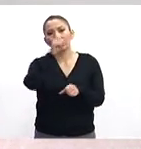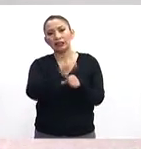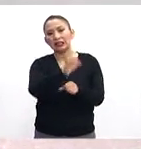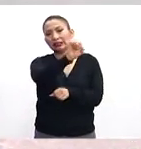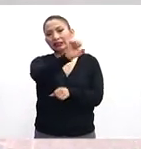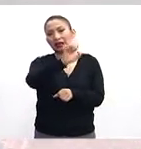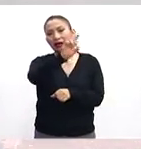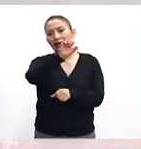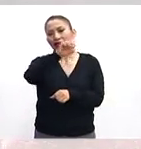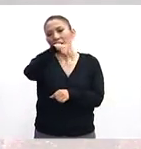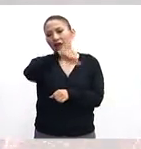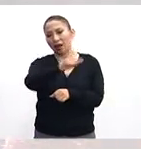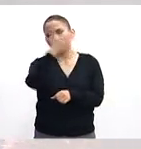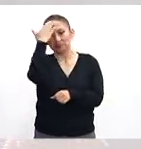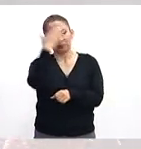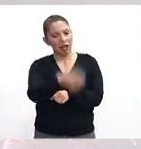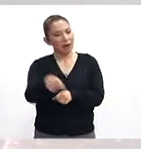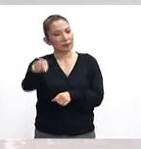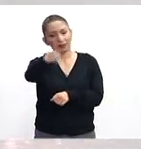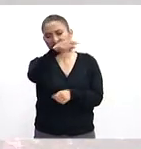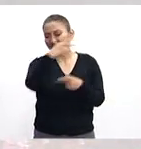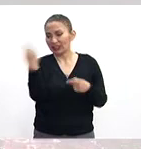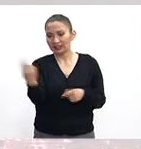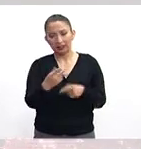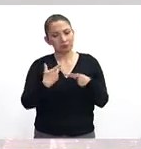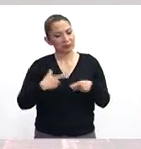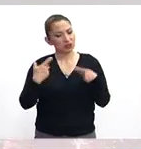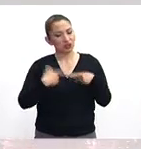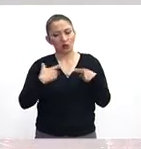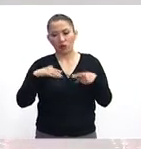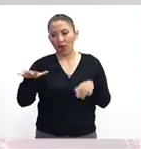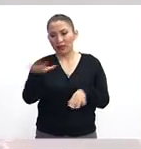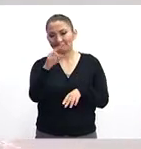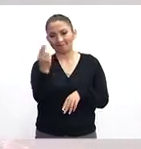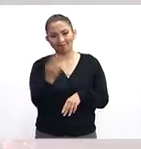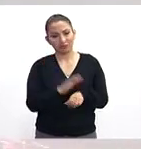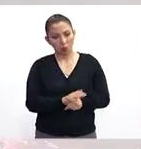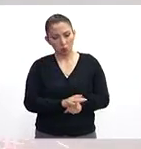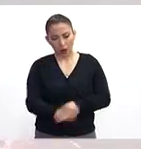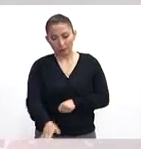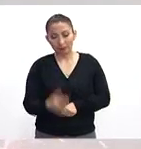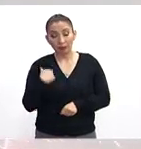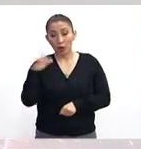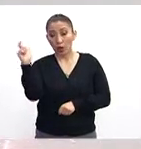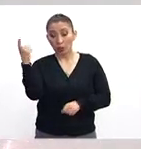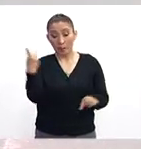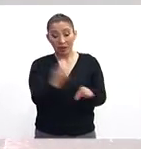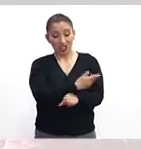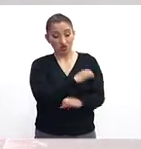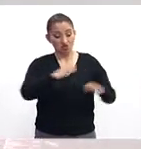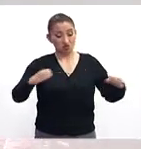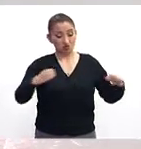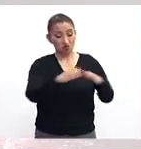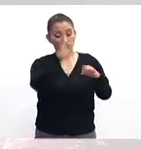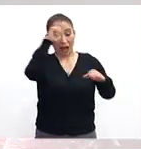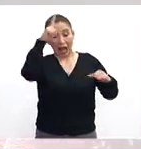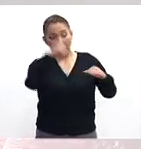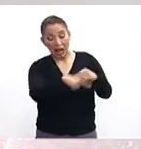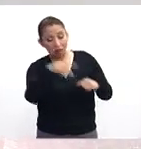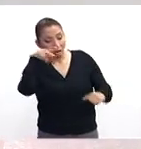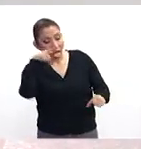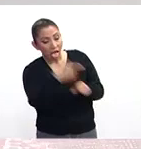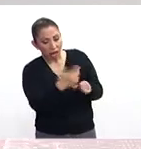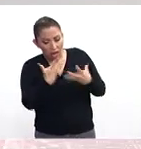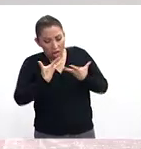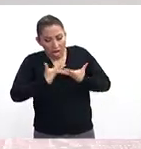Defensa Nacional está consciente de las necesidades actuales de nuestra población. Después de un desastre como el que vivimos, pues el aspecto